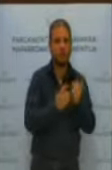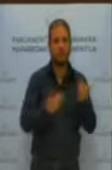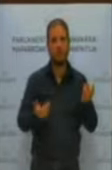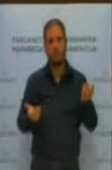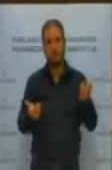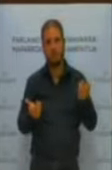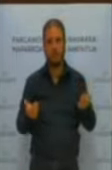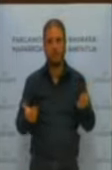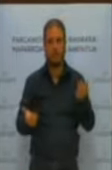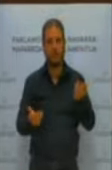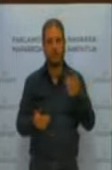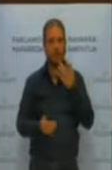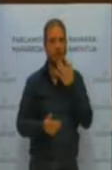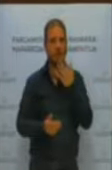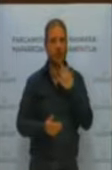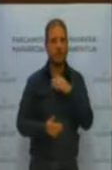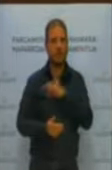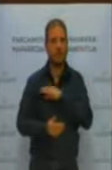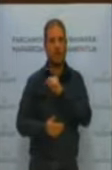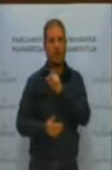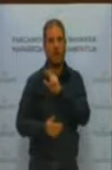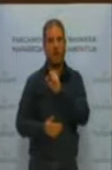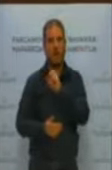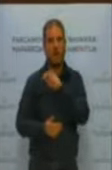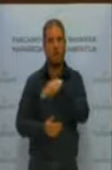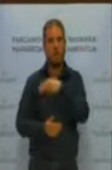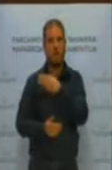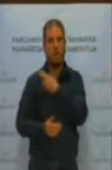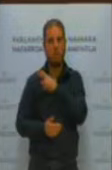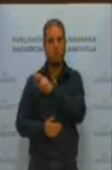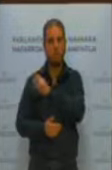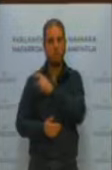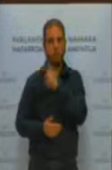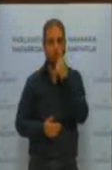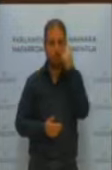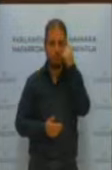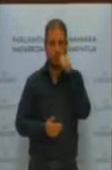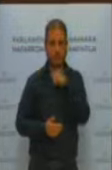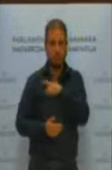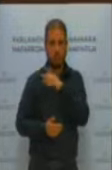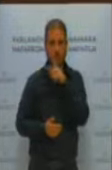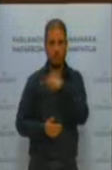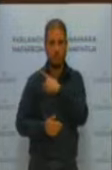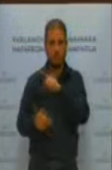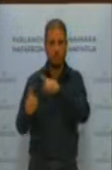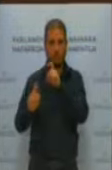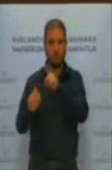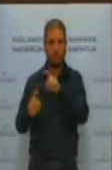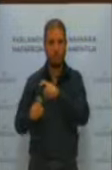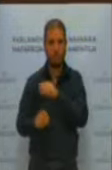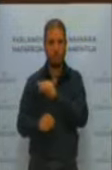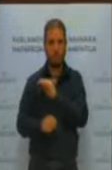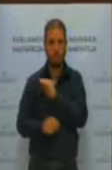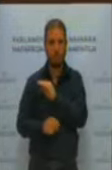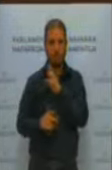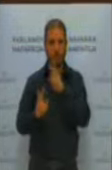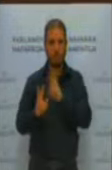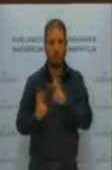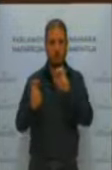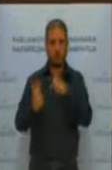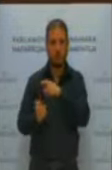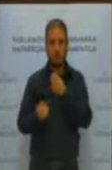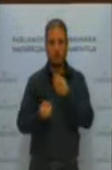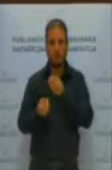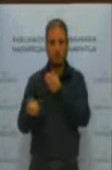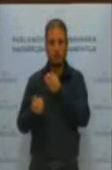Si el señor Aramburu era conocedor por sus preguntas de esta cuestión y se ha informado, ¿no cree usted